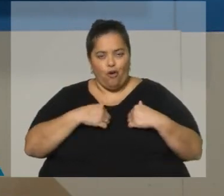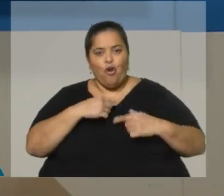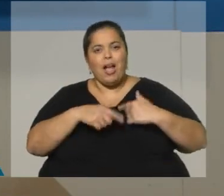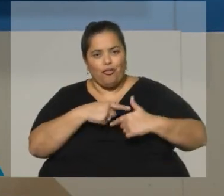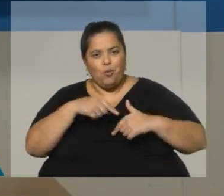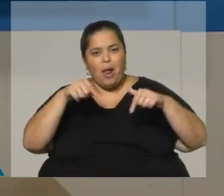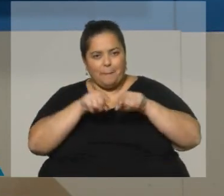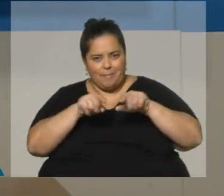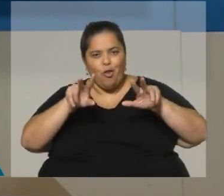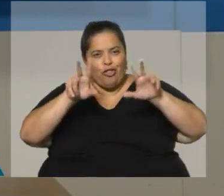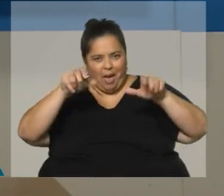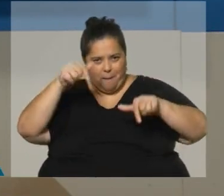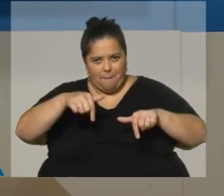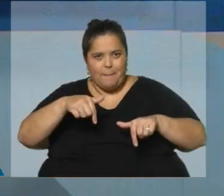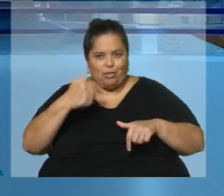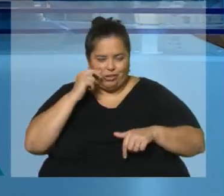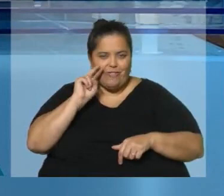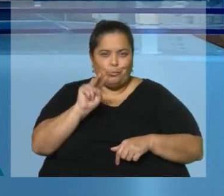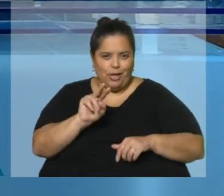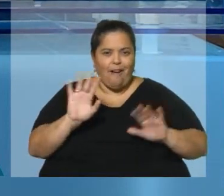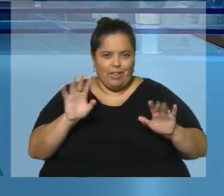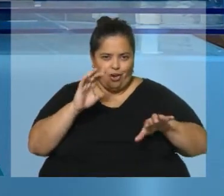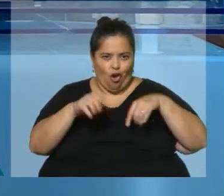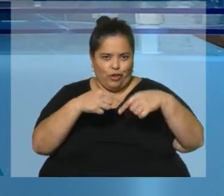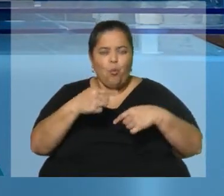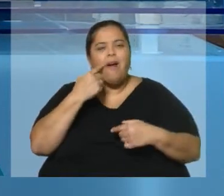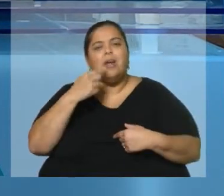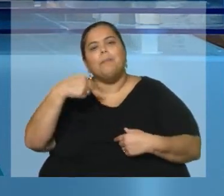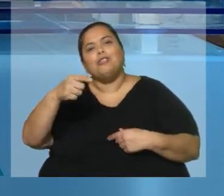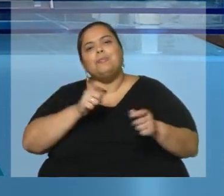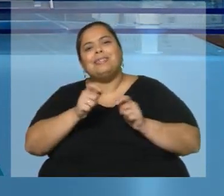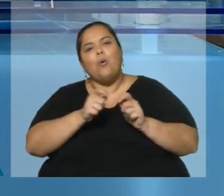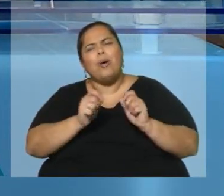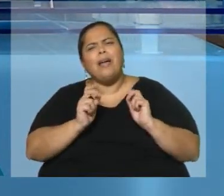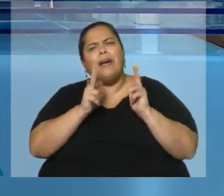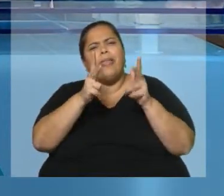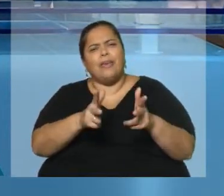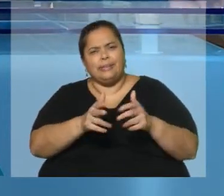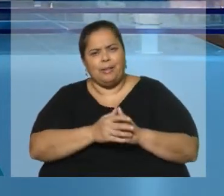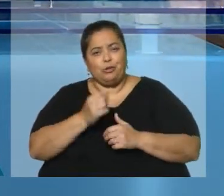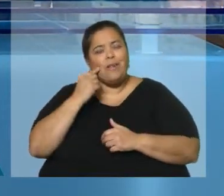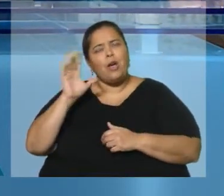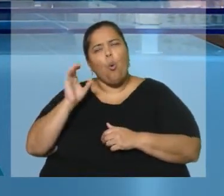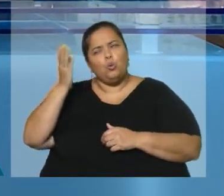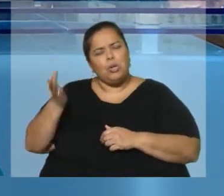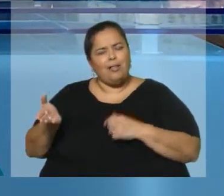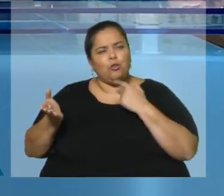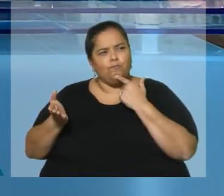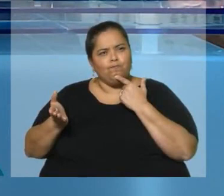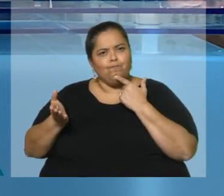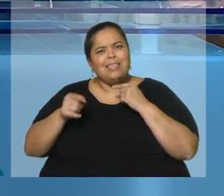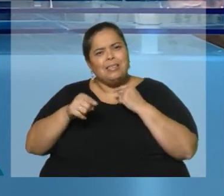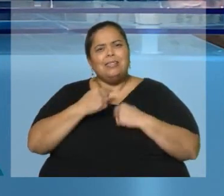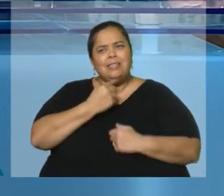este tema. Bueno, ahí te vamos a ver entonces. Hay que ver qué dicen las próximas encuestas, estaba pensando mientras escuchaba Alfonso. Si les sirvió a los dos.